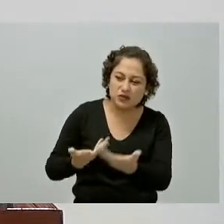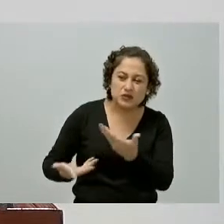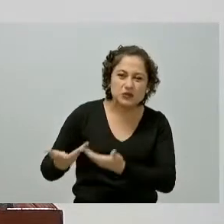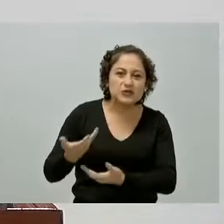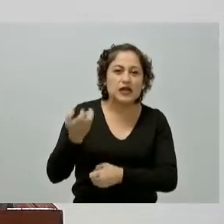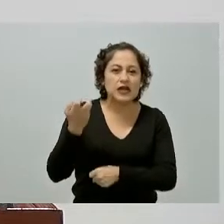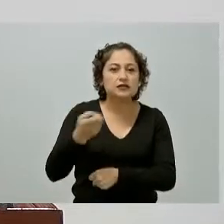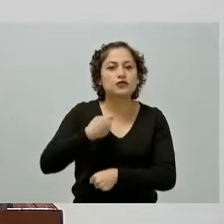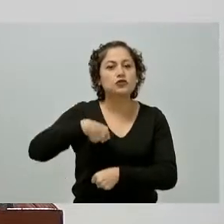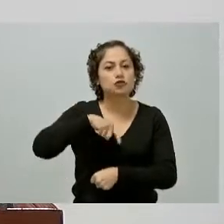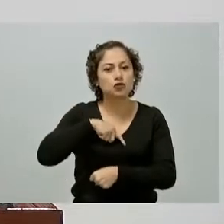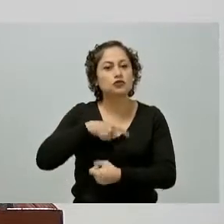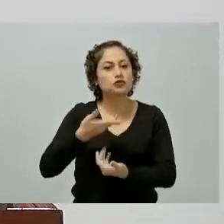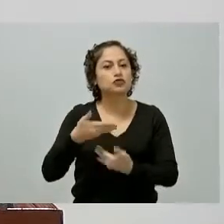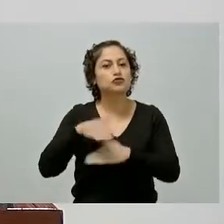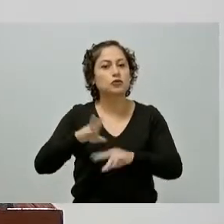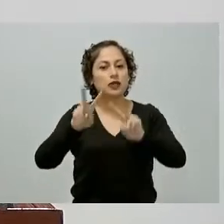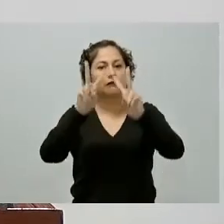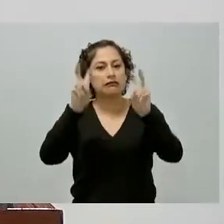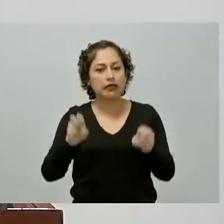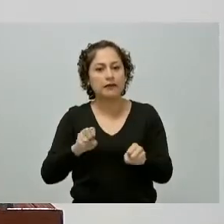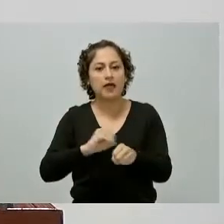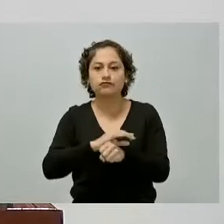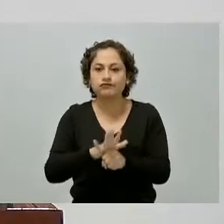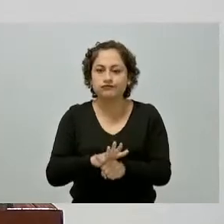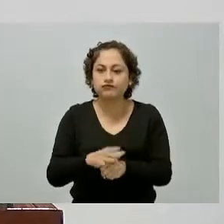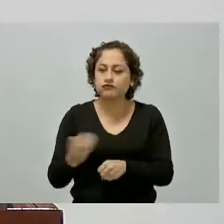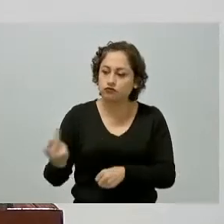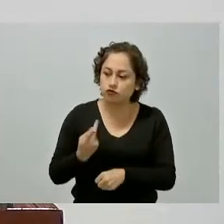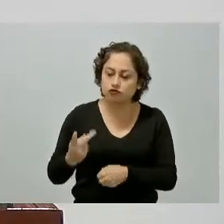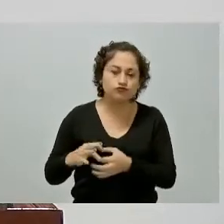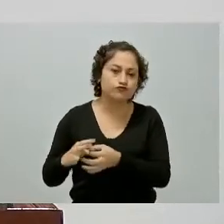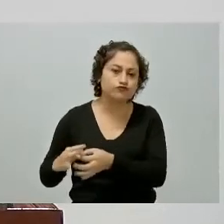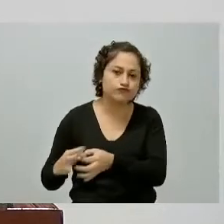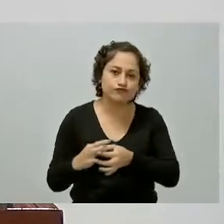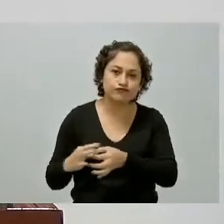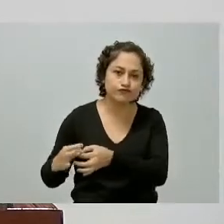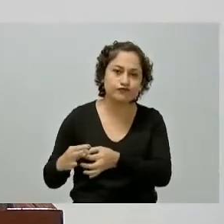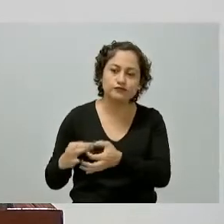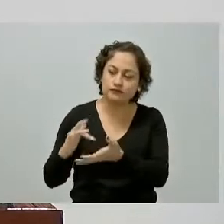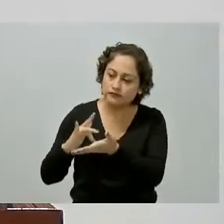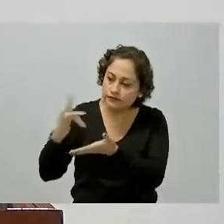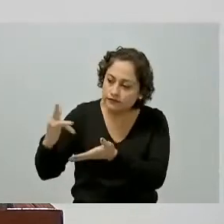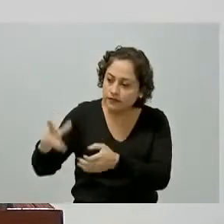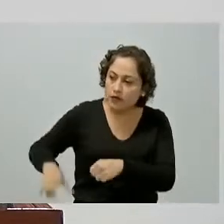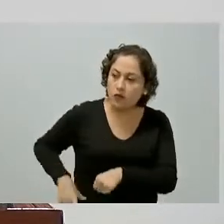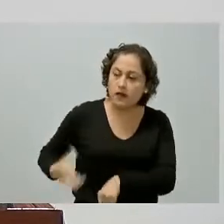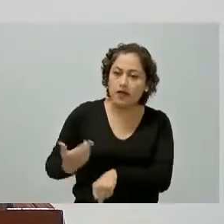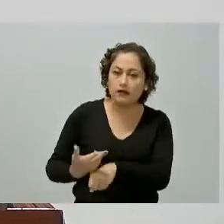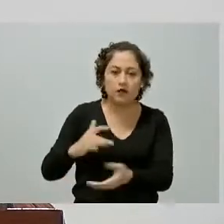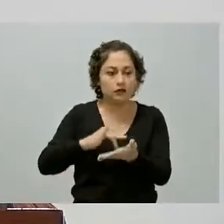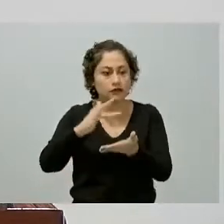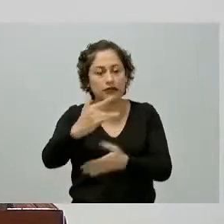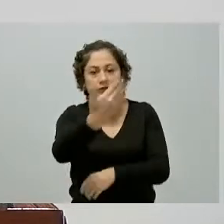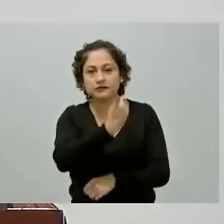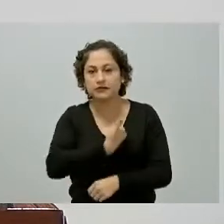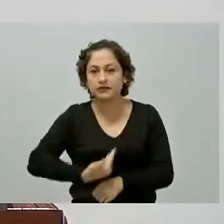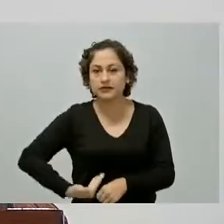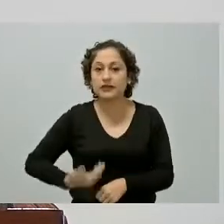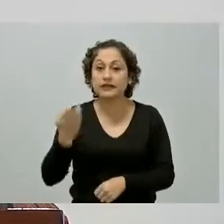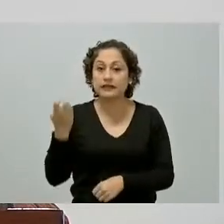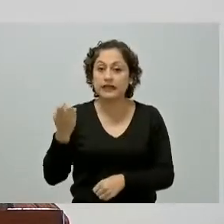de la pandemia del COVID-19 así que muchas gracias gobernador muchas gracias presidente por esta obra tan importante para la zona